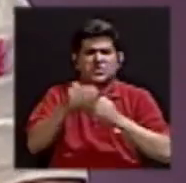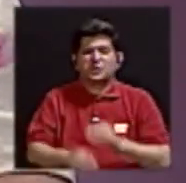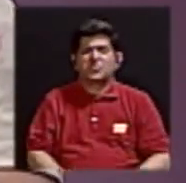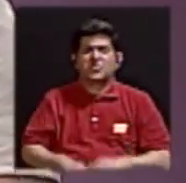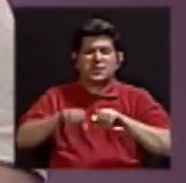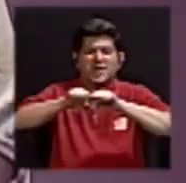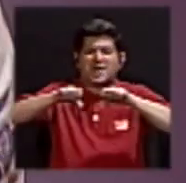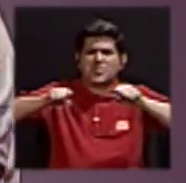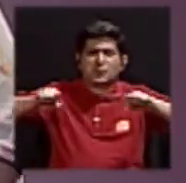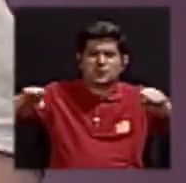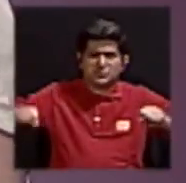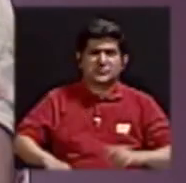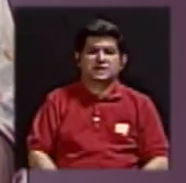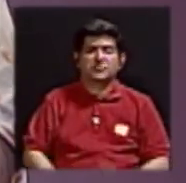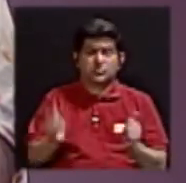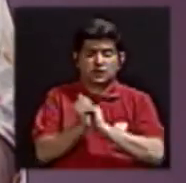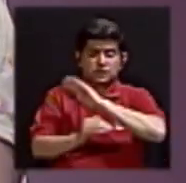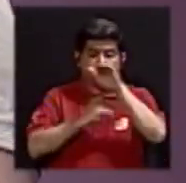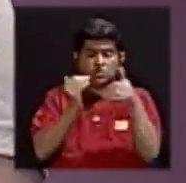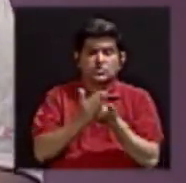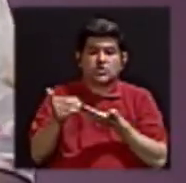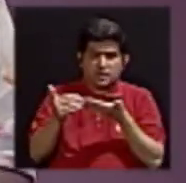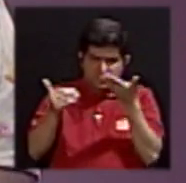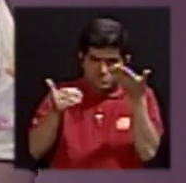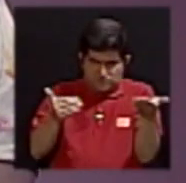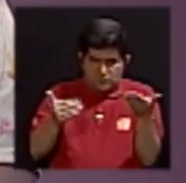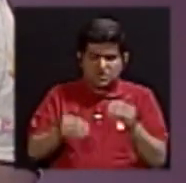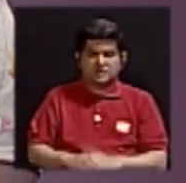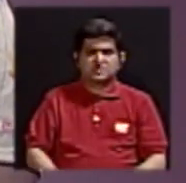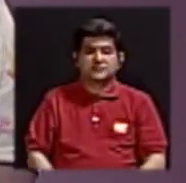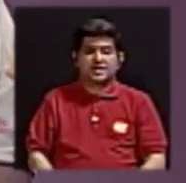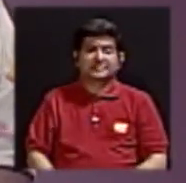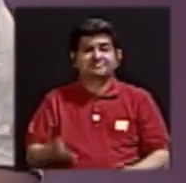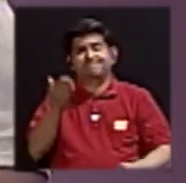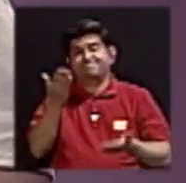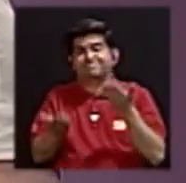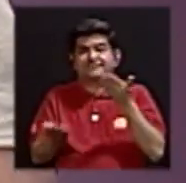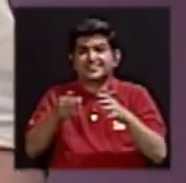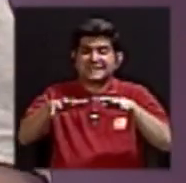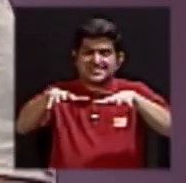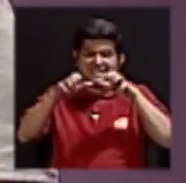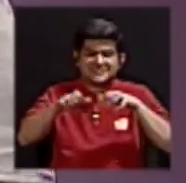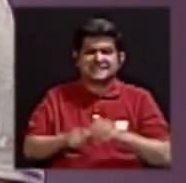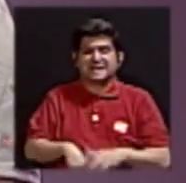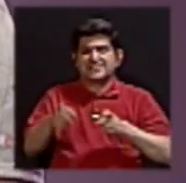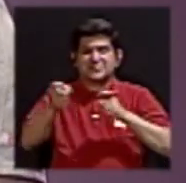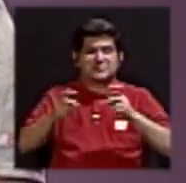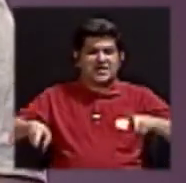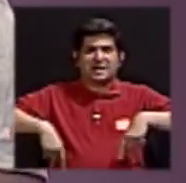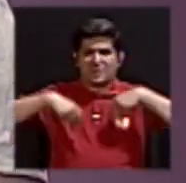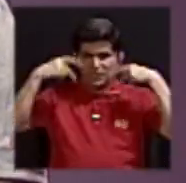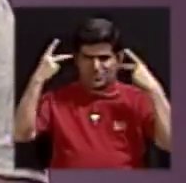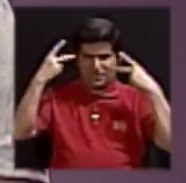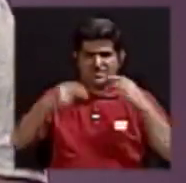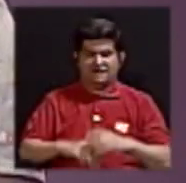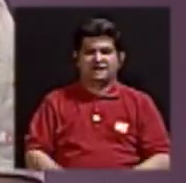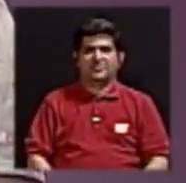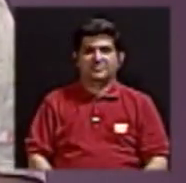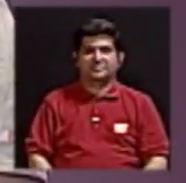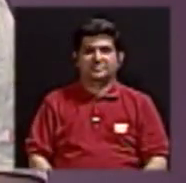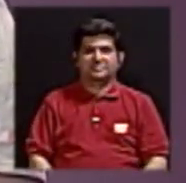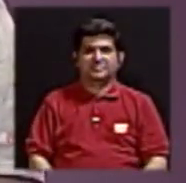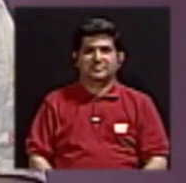embutidos, etc. y con todas esas otras condiciones, digamos, de estrés, de manejo de vida, ¿verdad? que